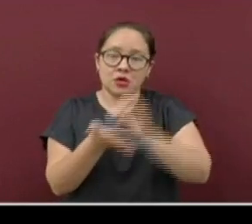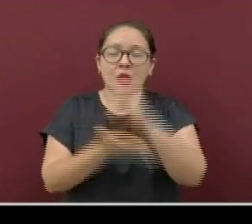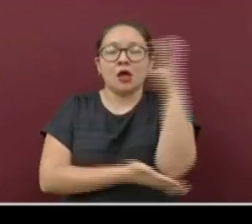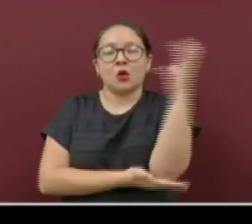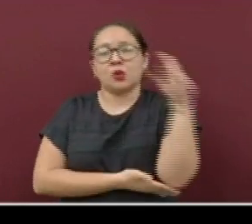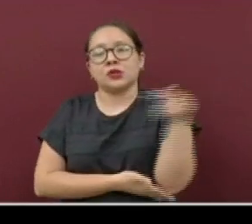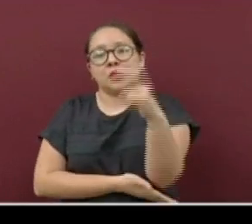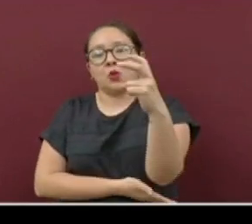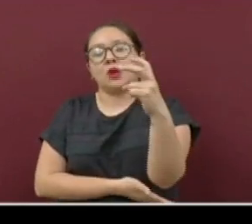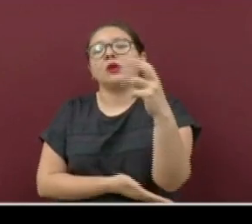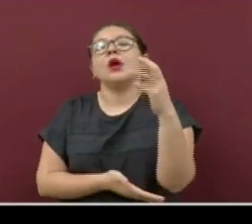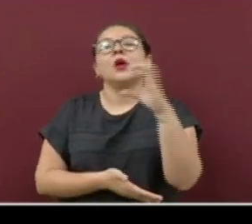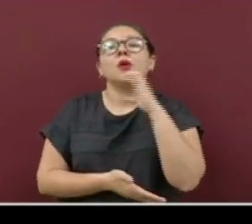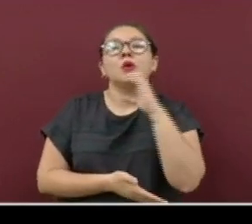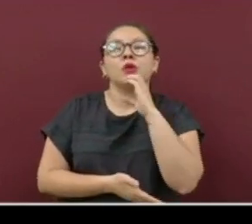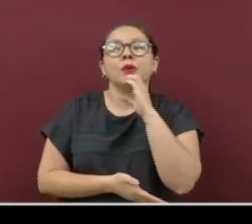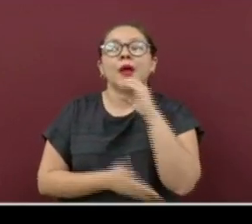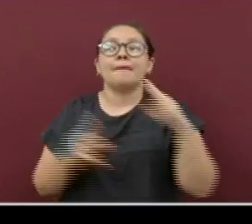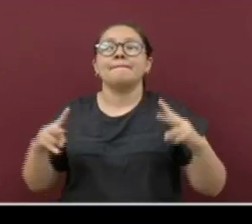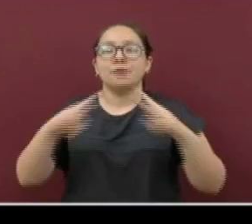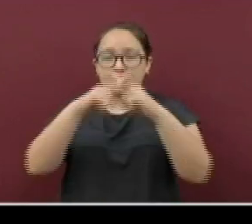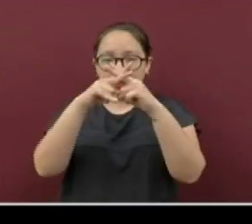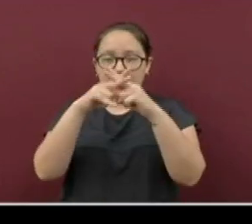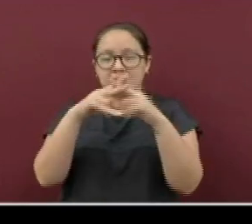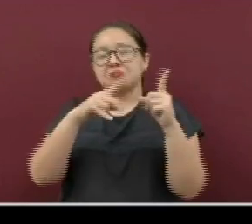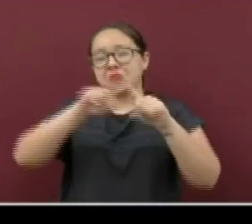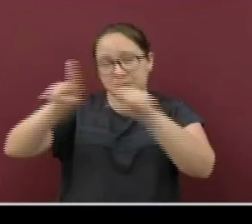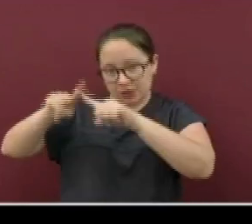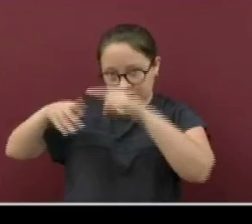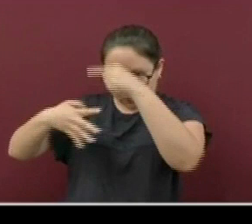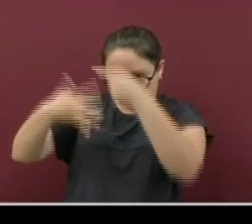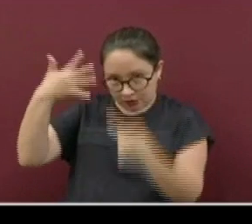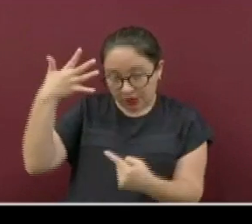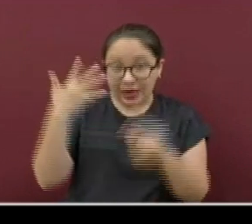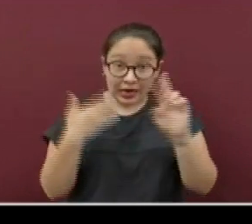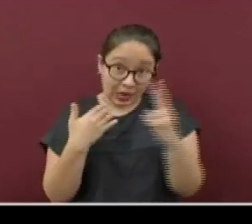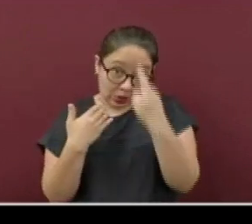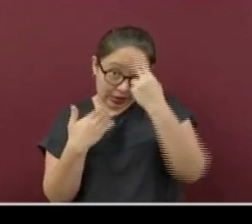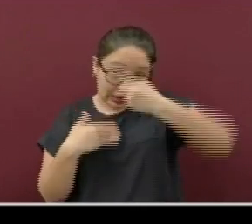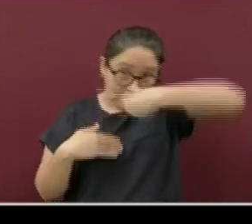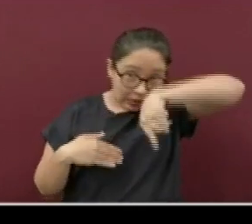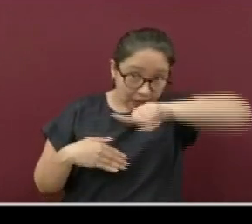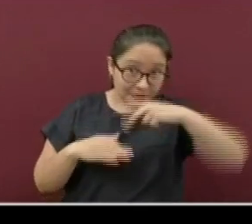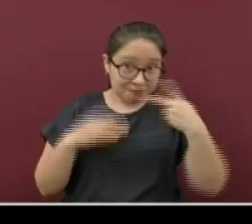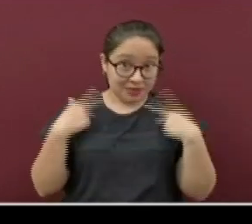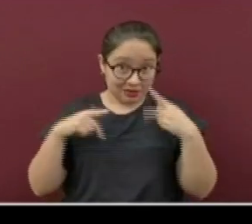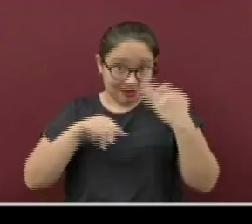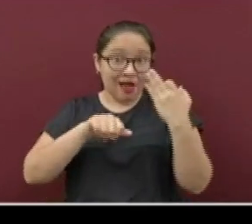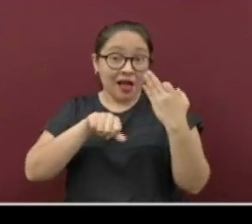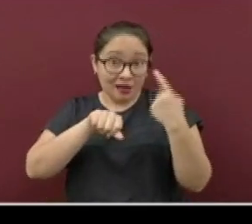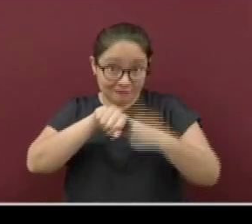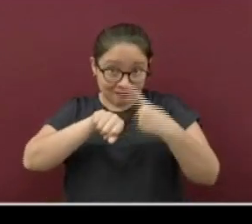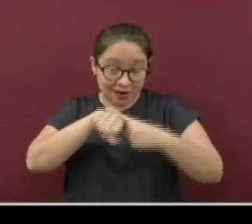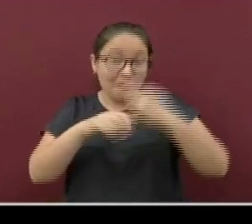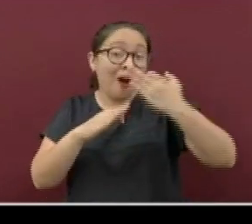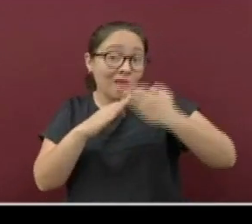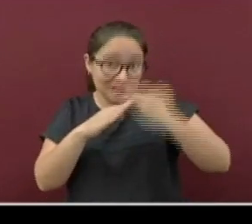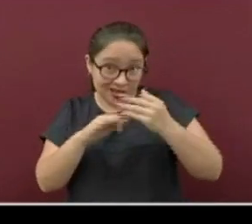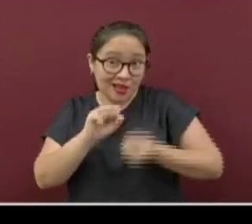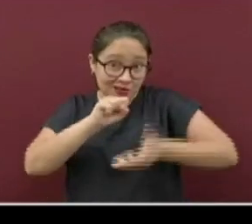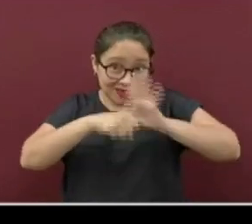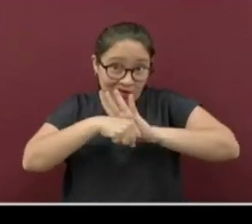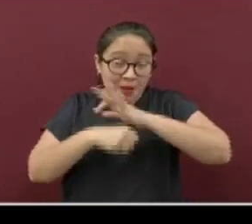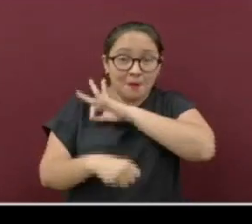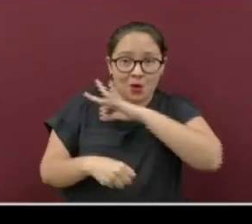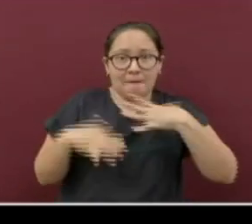Coatzacoalcos, Córdoba y Poza Rica, entre otros. Recuerden, son los pacientes que pueden transmitir el padecimiento a otras personas.